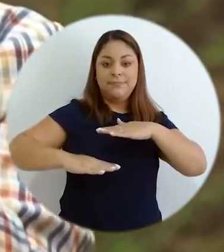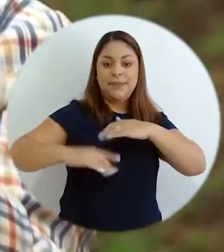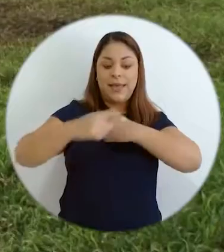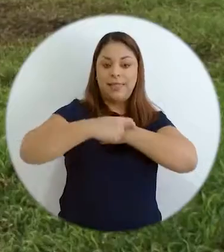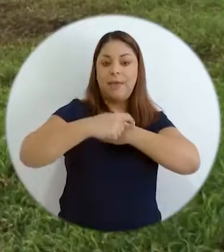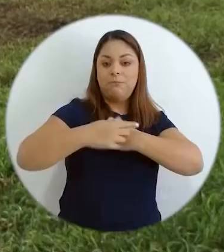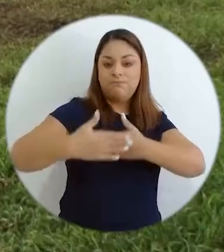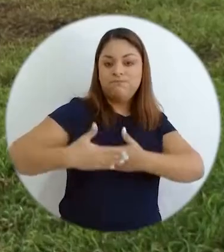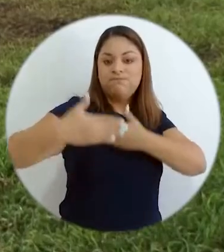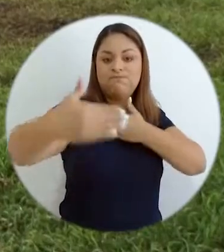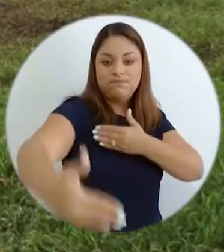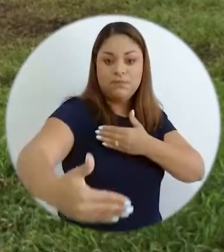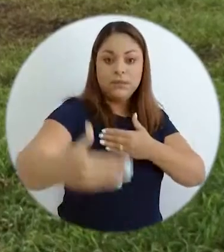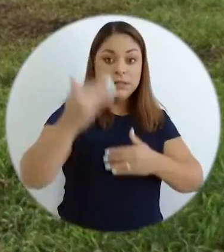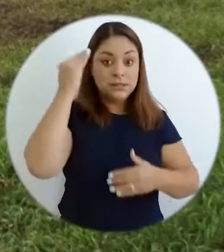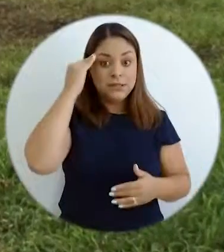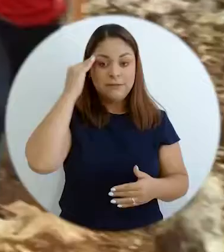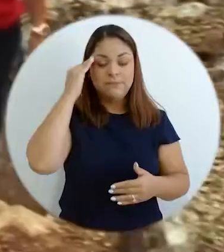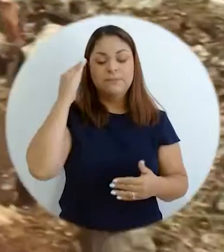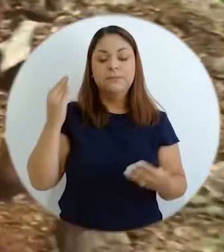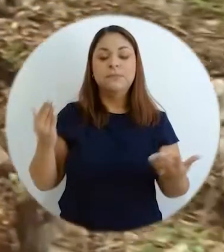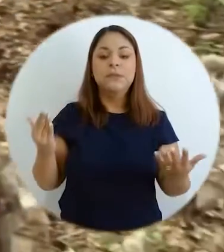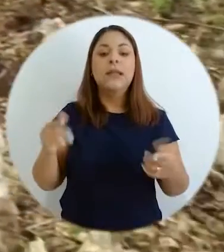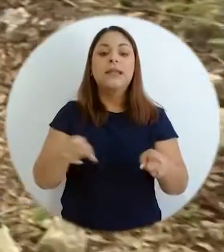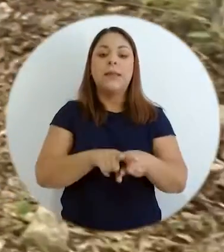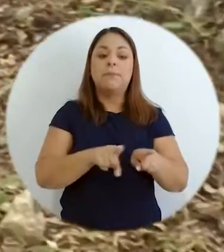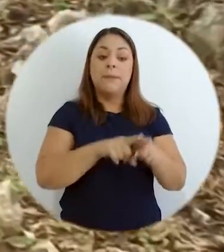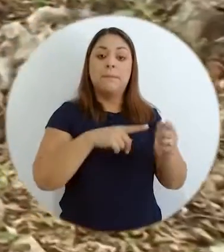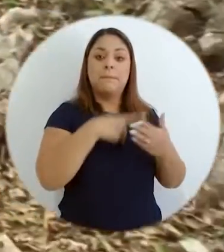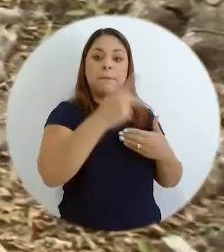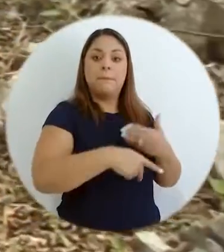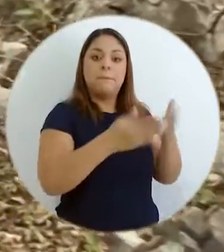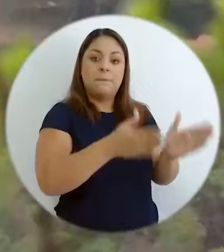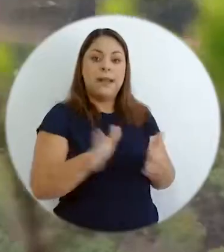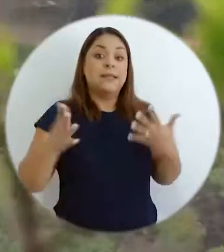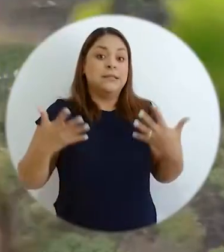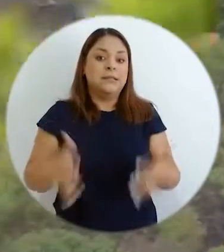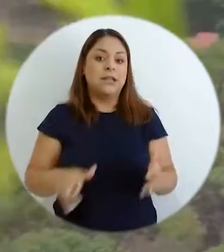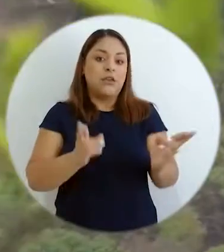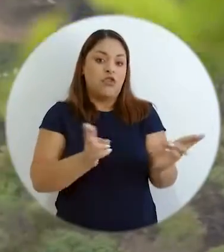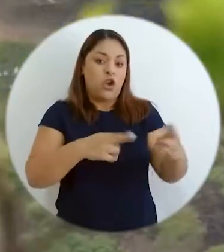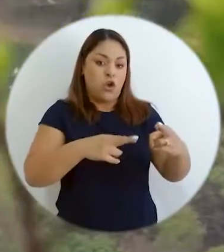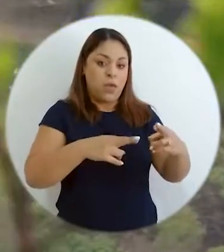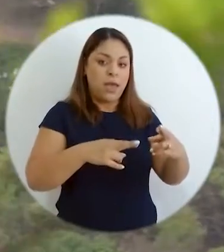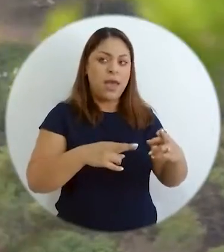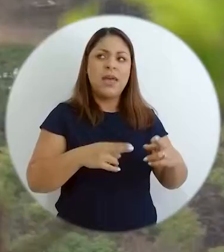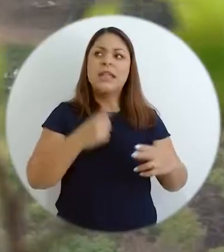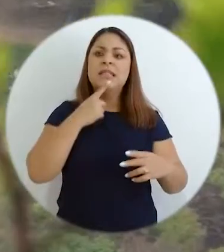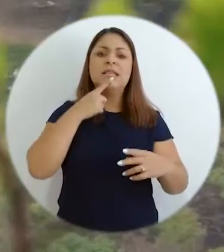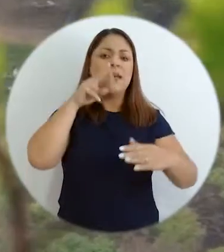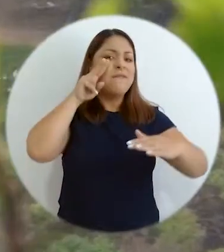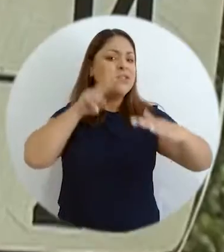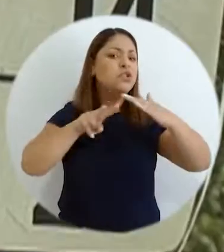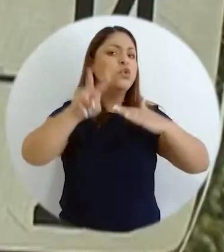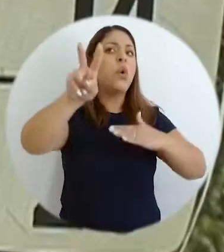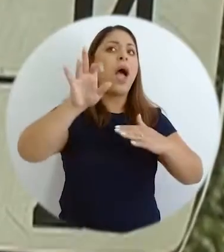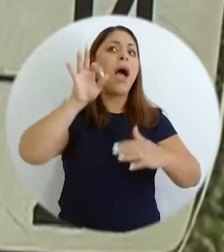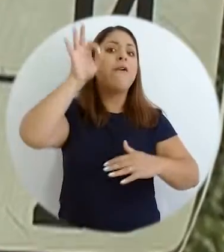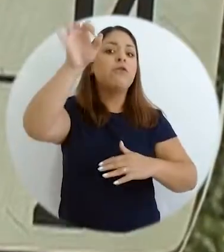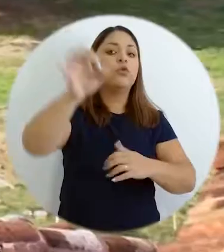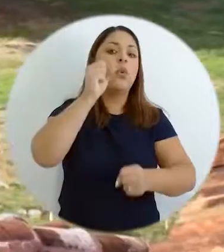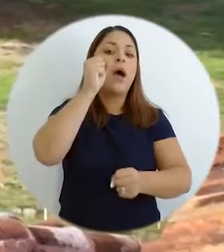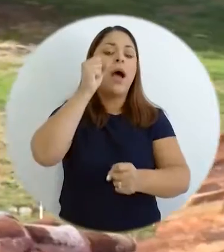largo plazo. Recordemos que el plan estratégico nacional que está regionalizado también tiene una visión al año